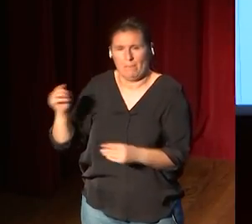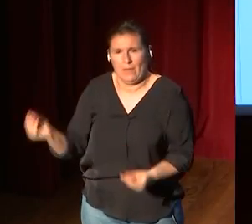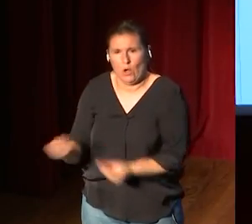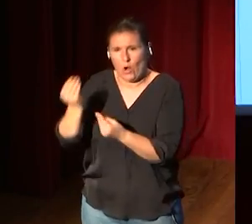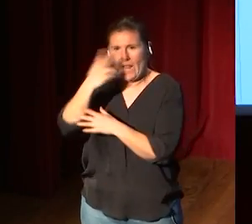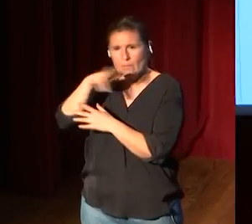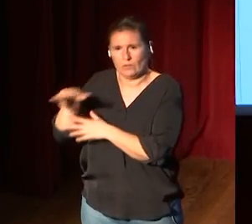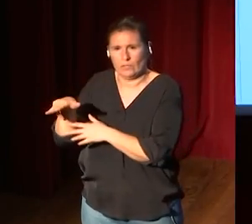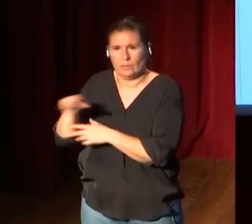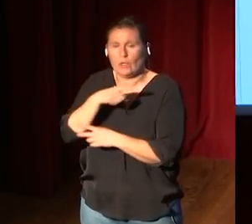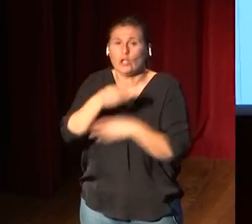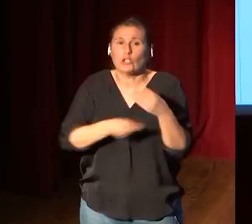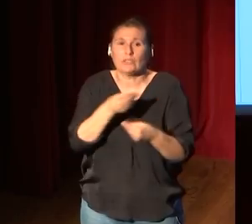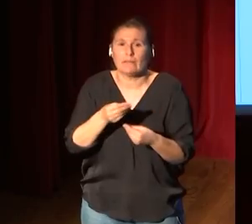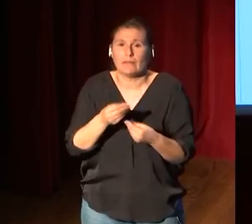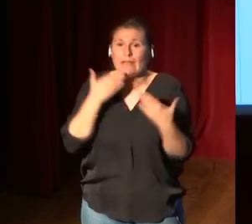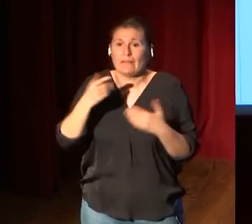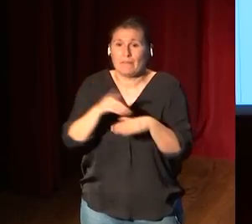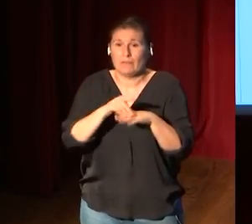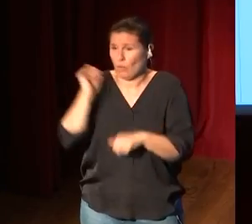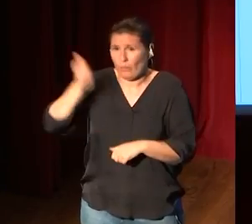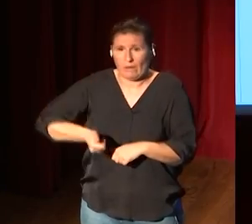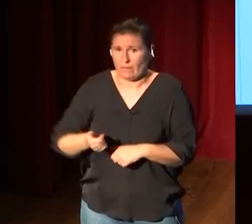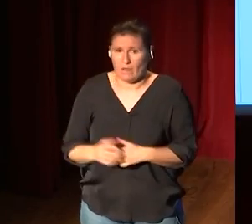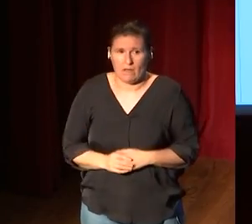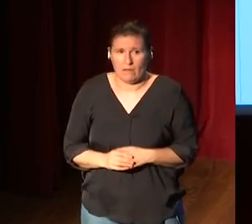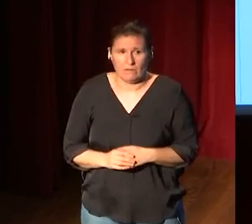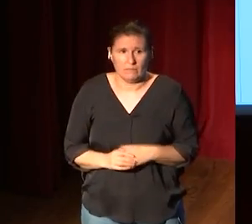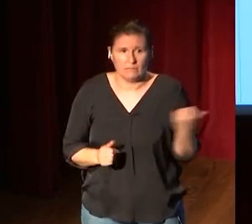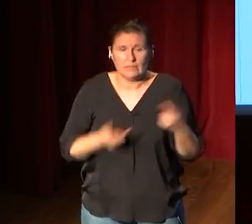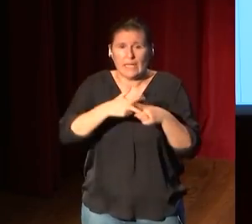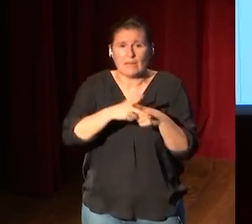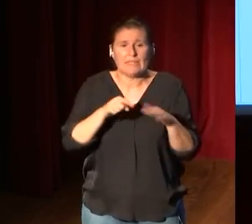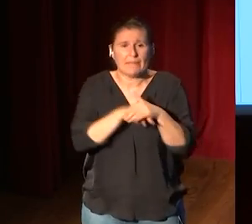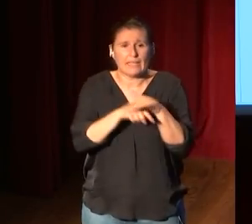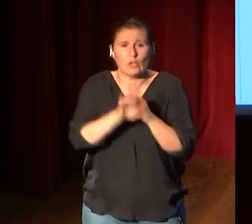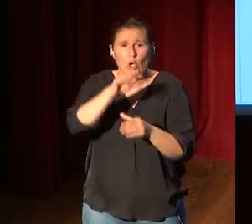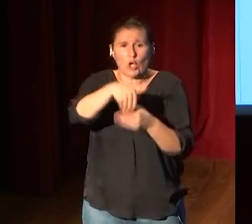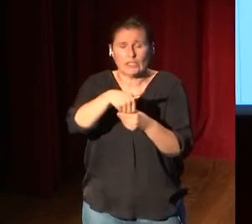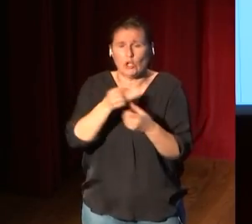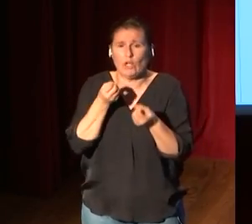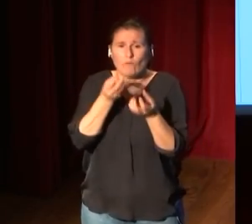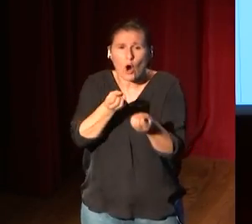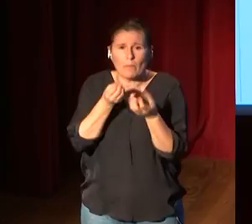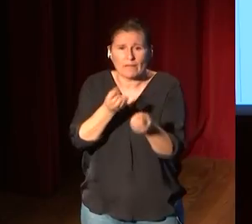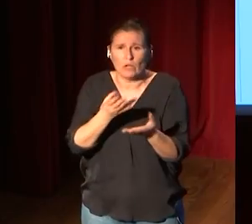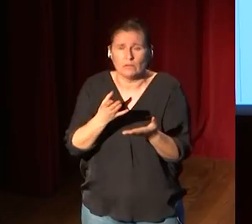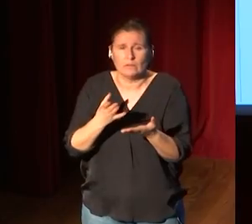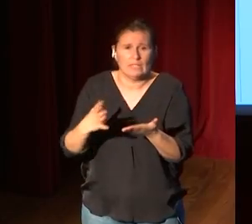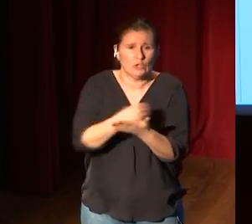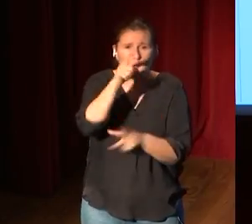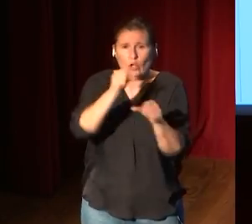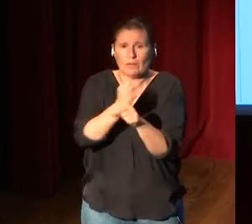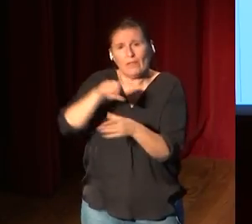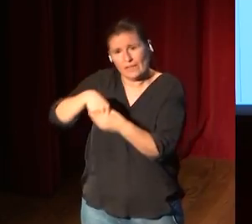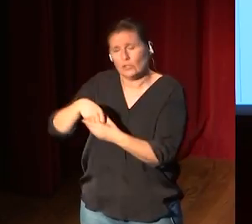esto no se hace más que con bases de datos de toda la vida esta es la herramienta de gestión del contenido de la información del que tienen todos los trabajadores